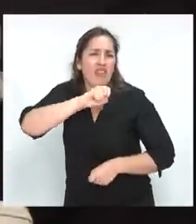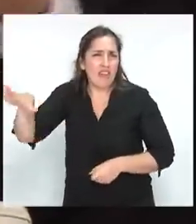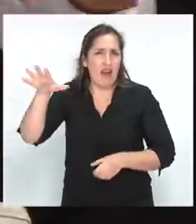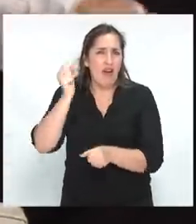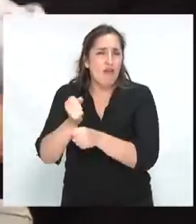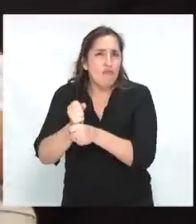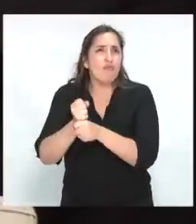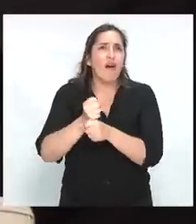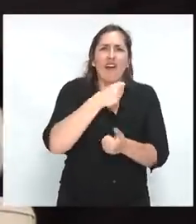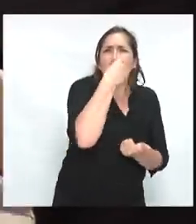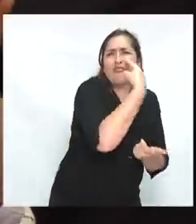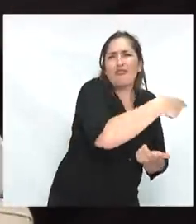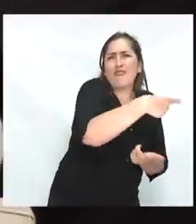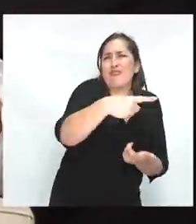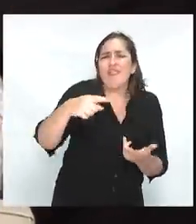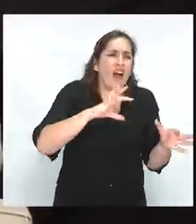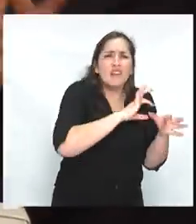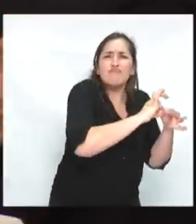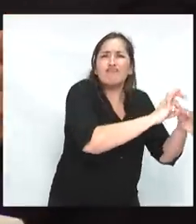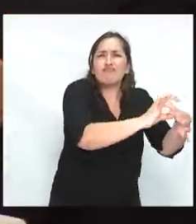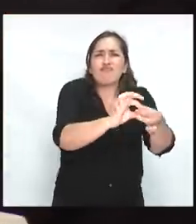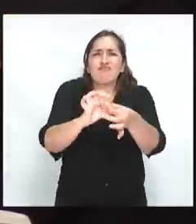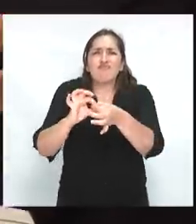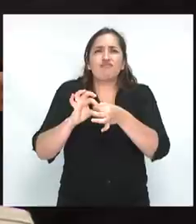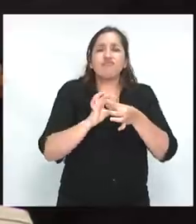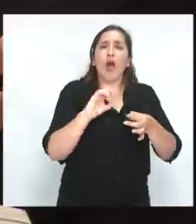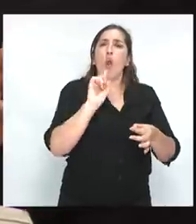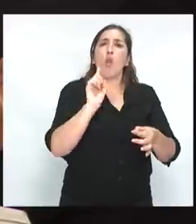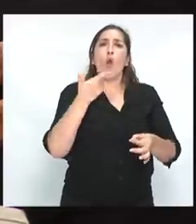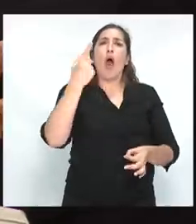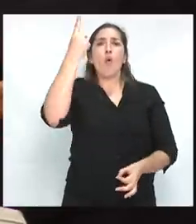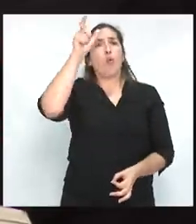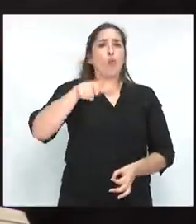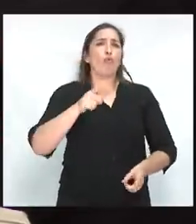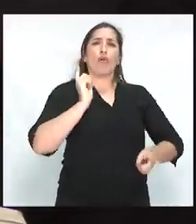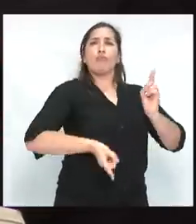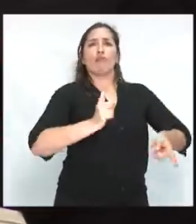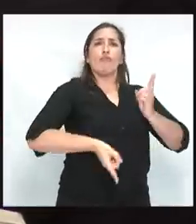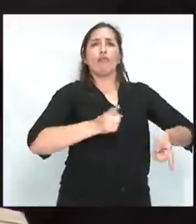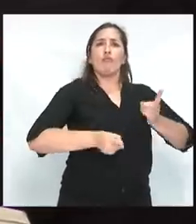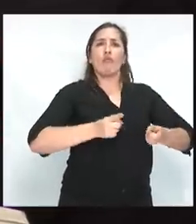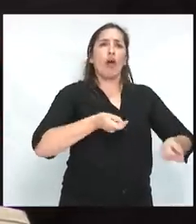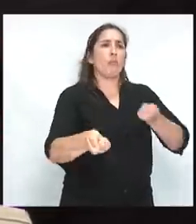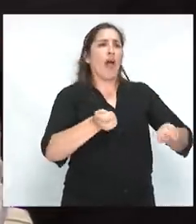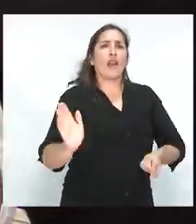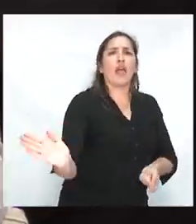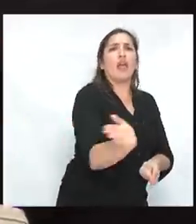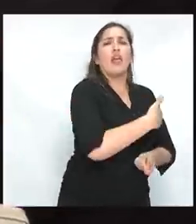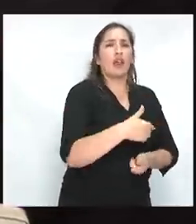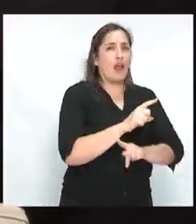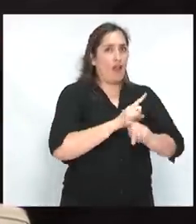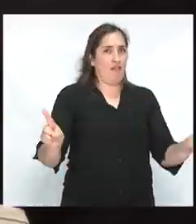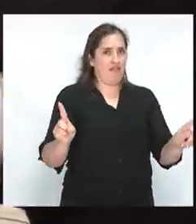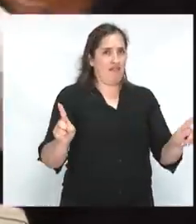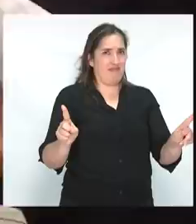en una articulación plebeya en la que no hay un sujeto mandado a dirigir y a conducir al resto, donde el que